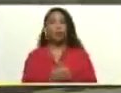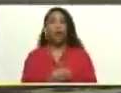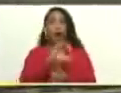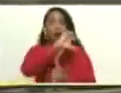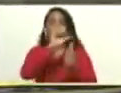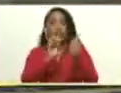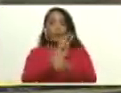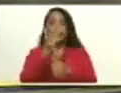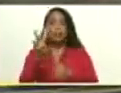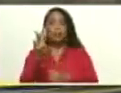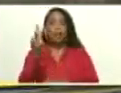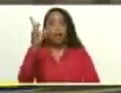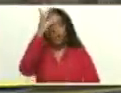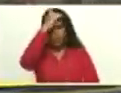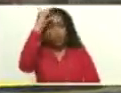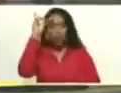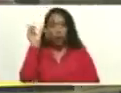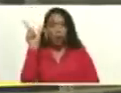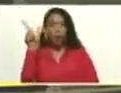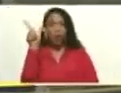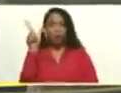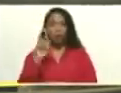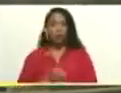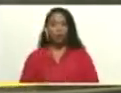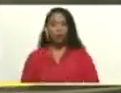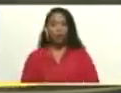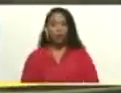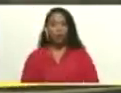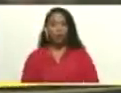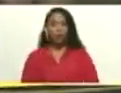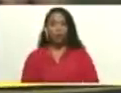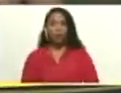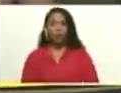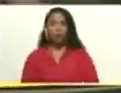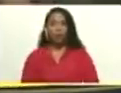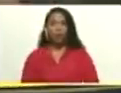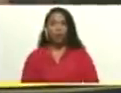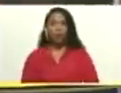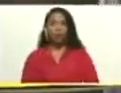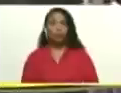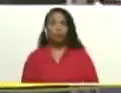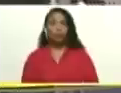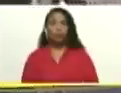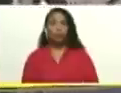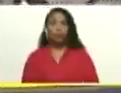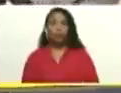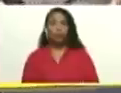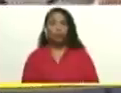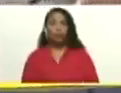vicepresidente del PSUV, compañero diputado Diosdado Cabello Rondón.